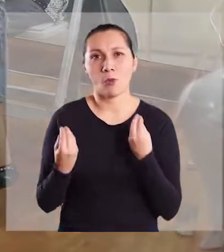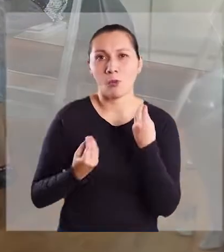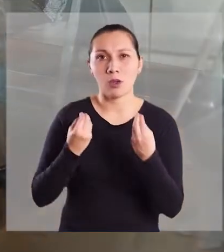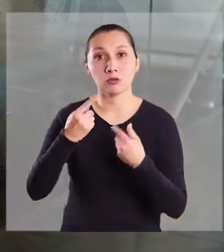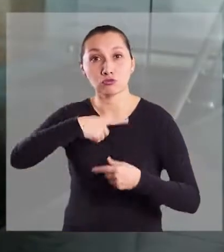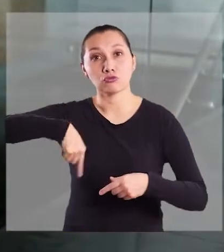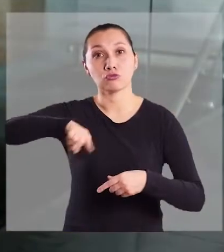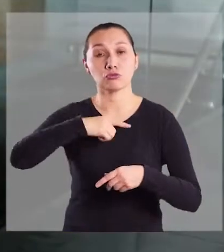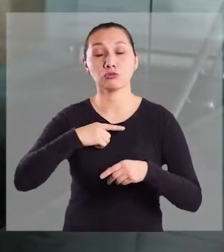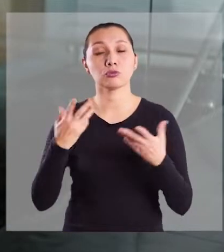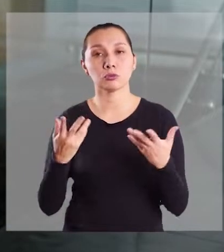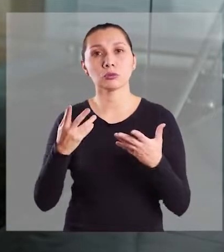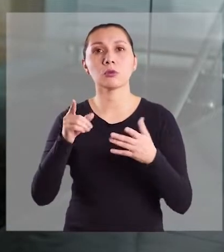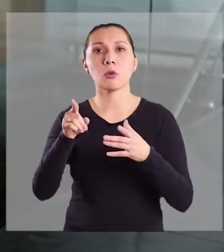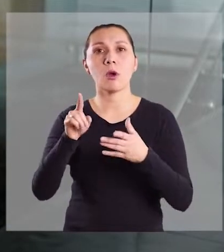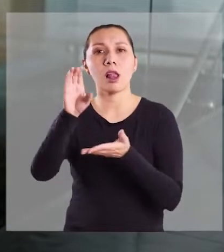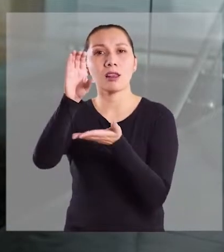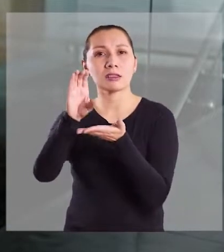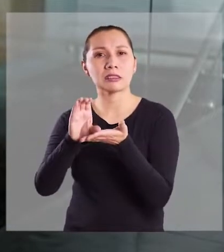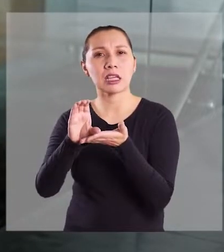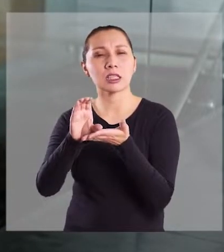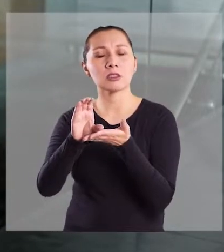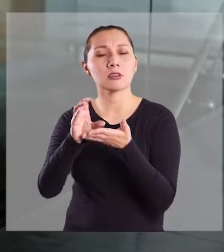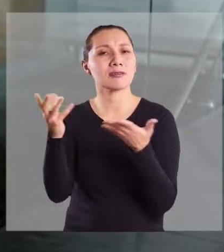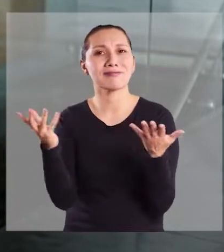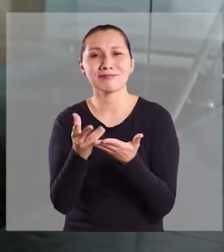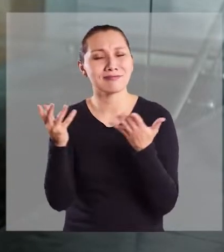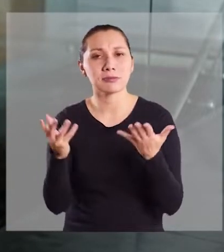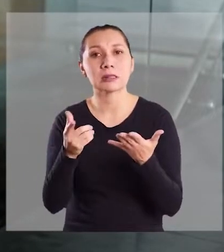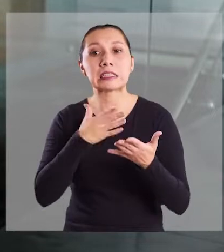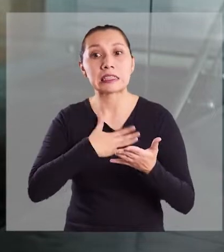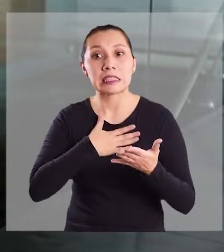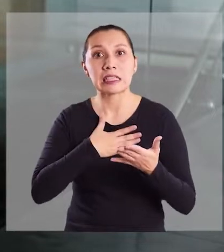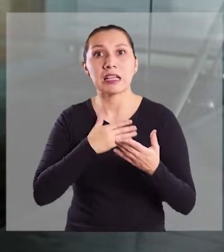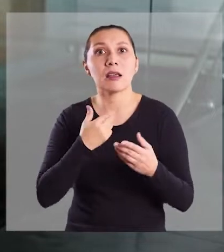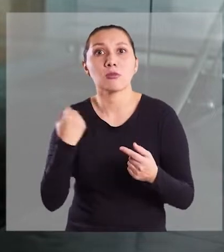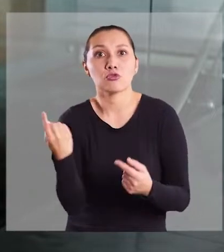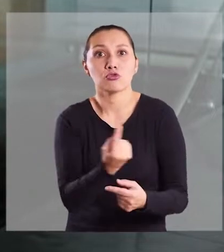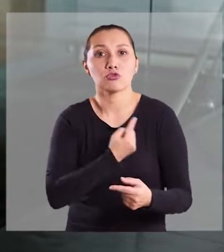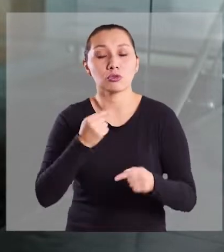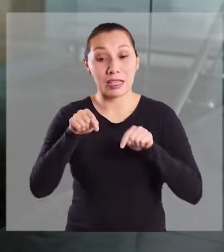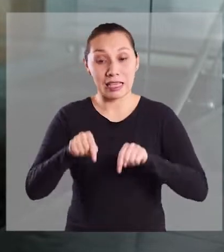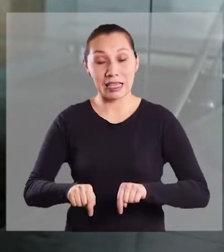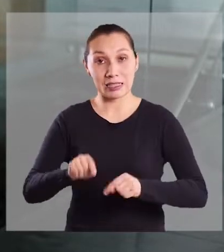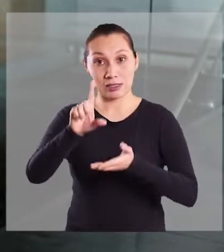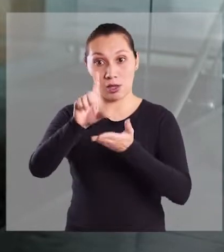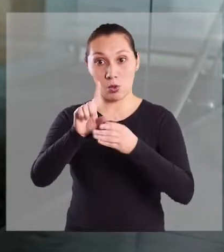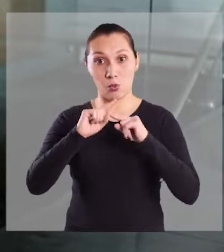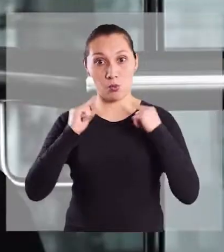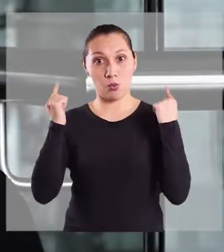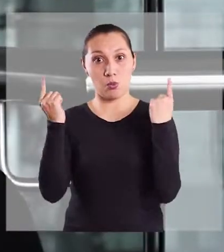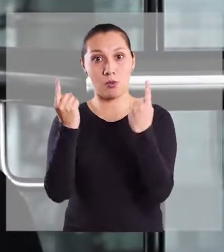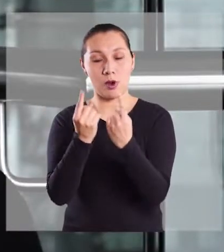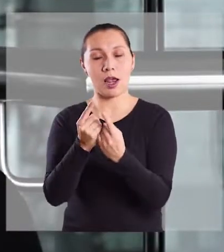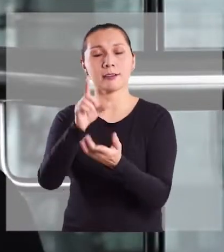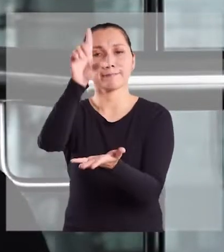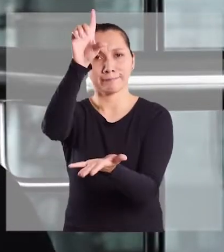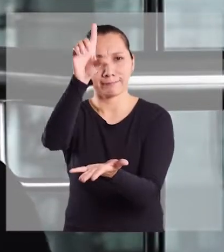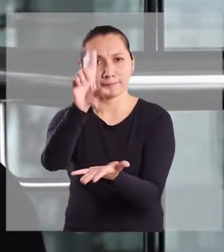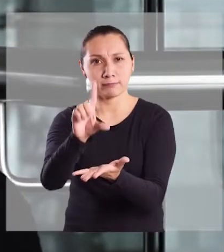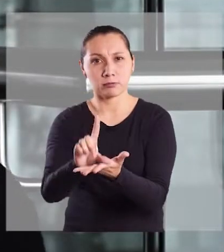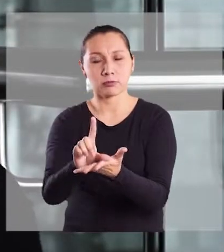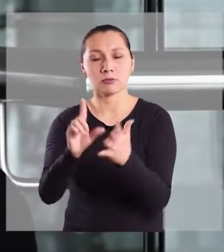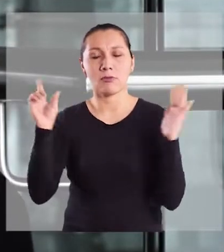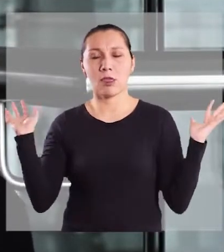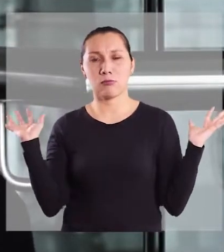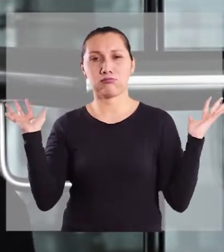pantalla. Lo que nos lleva a nosotros a ponerle un centro es porque, en general, lo que queremos es que este espacio se vuelva un